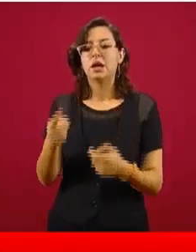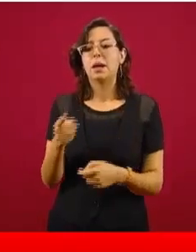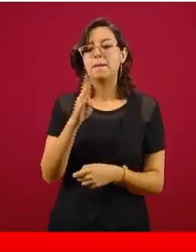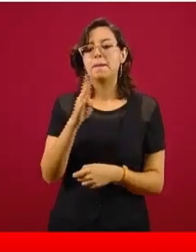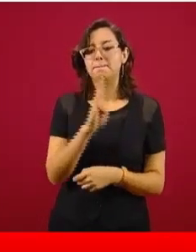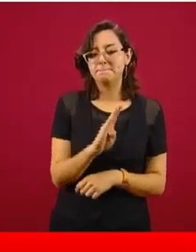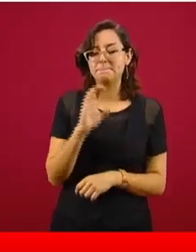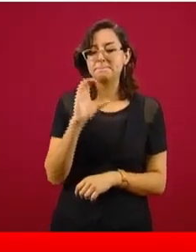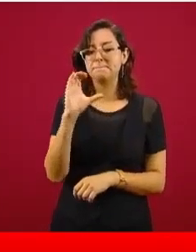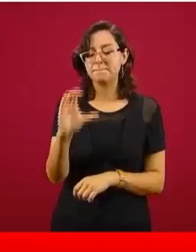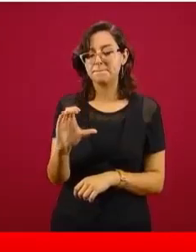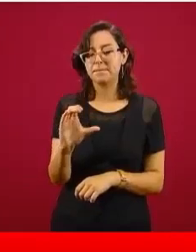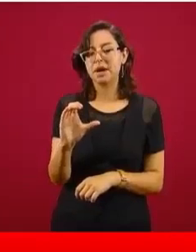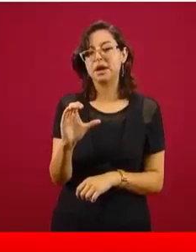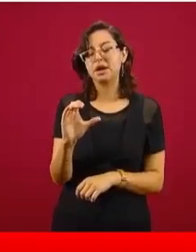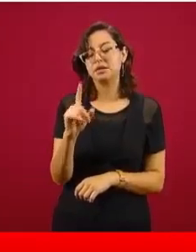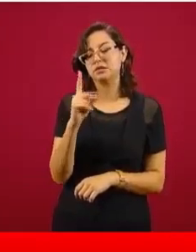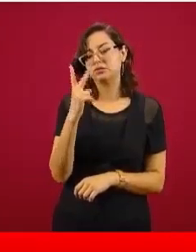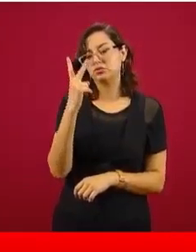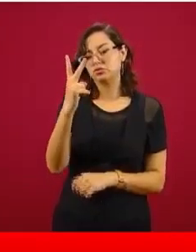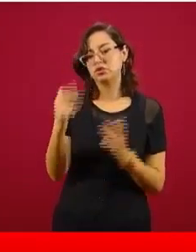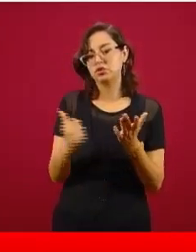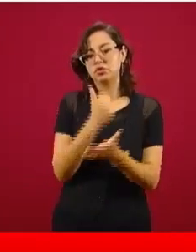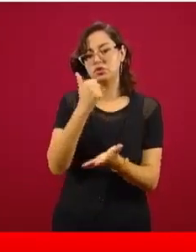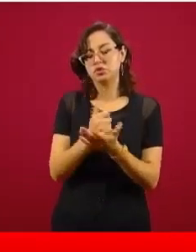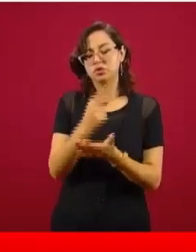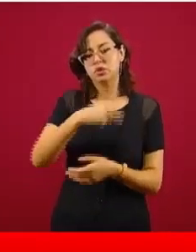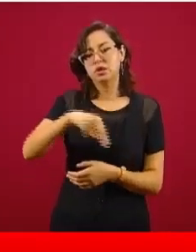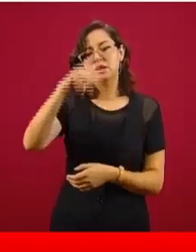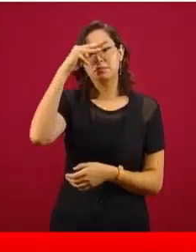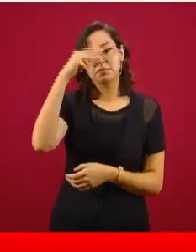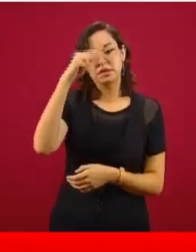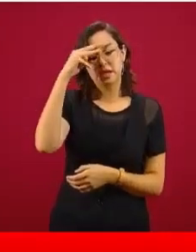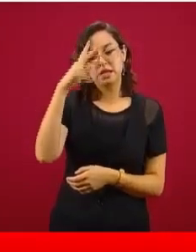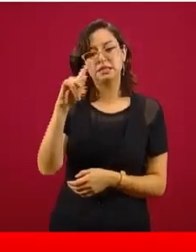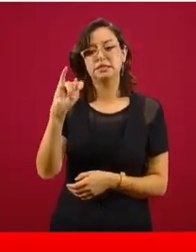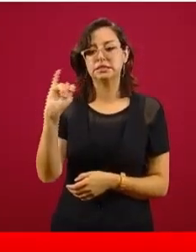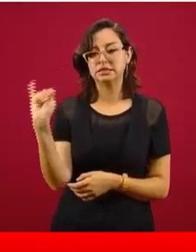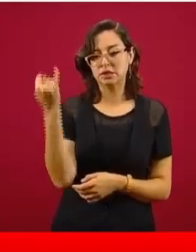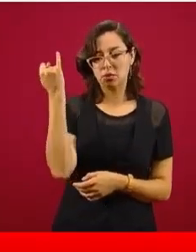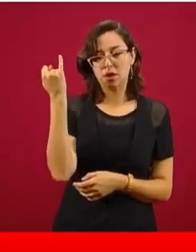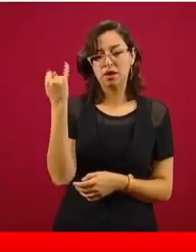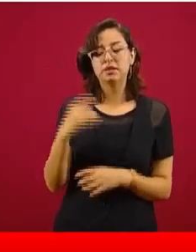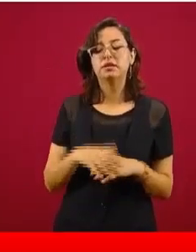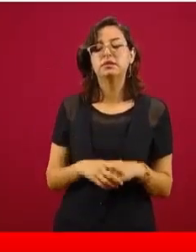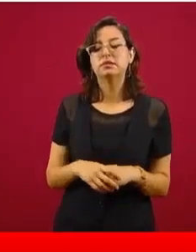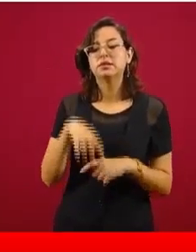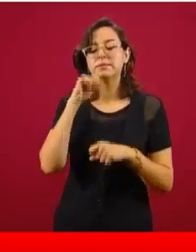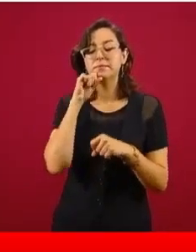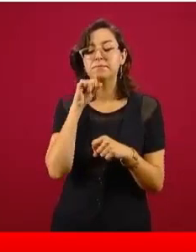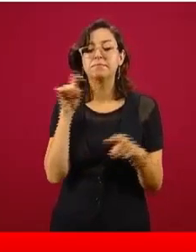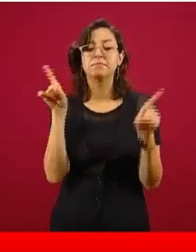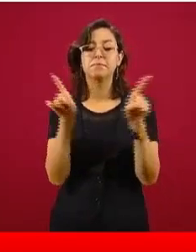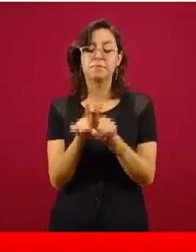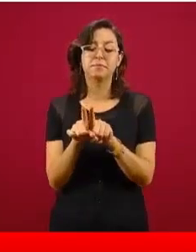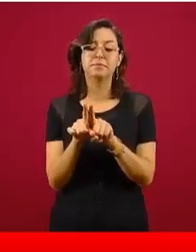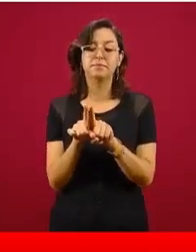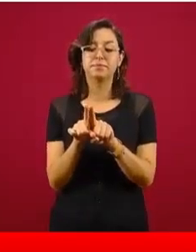Baja California, particularmente las dos ciudades principales del norte, Mexicali y Tijuana. También en la zona de